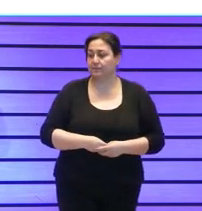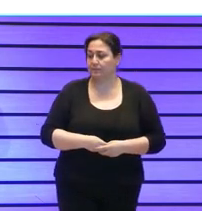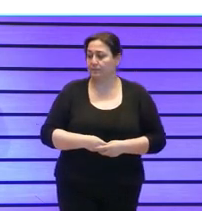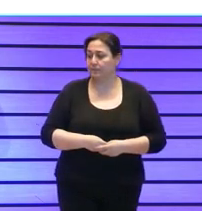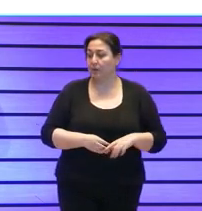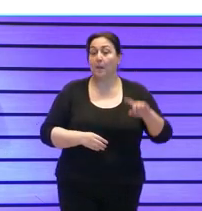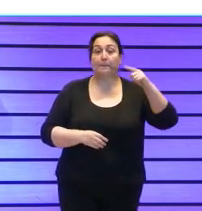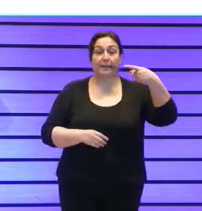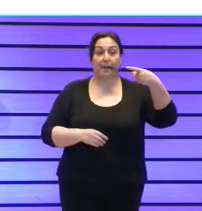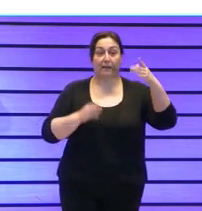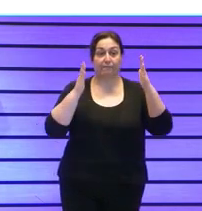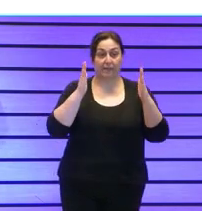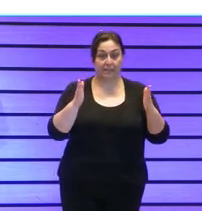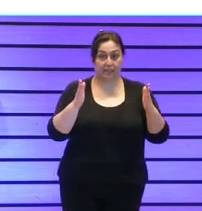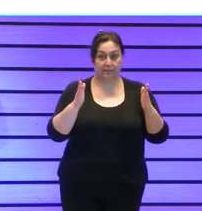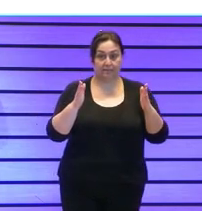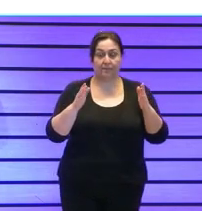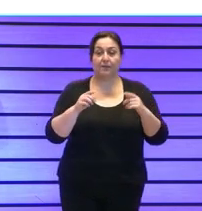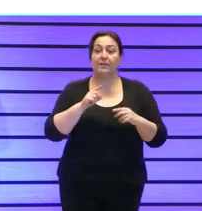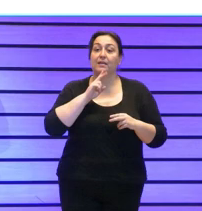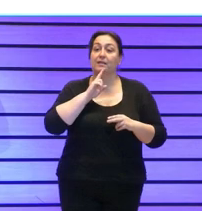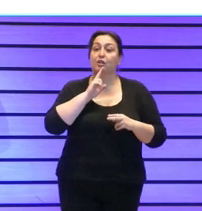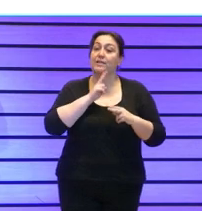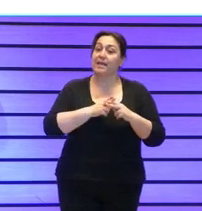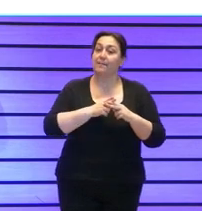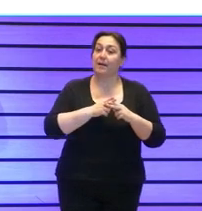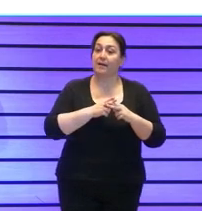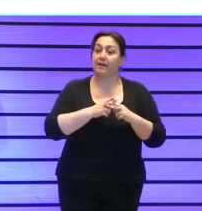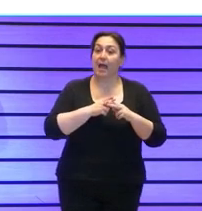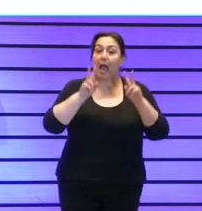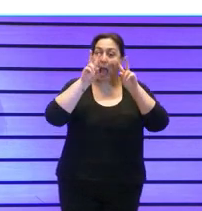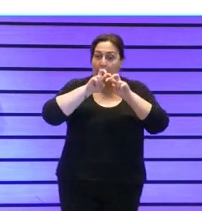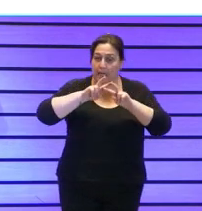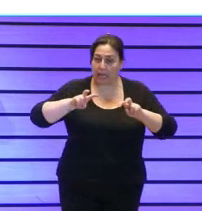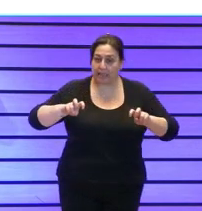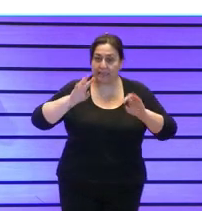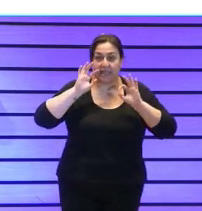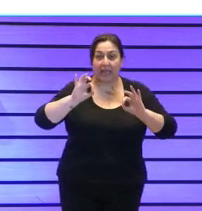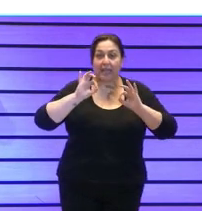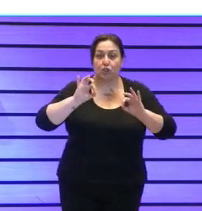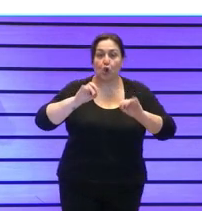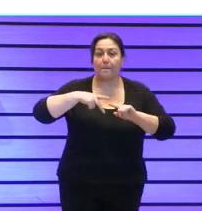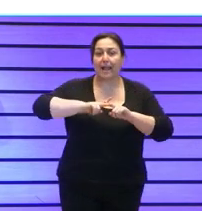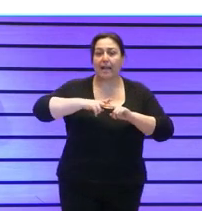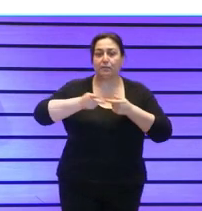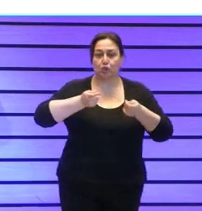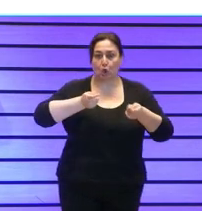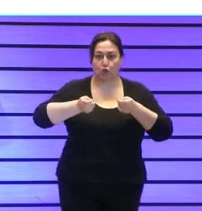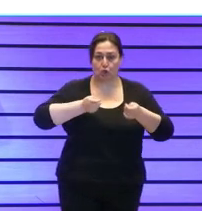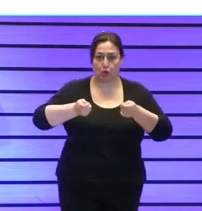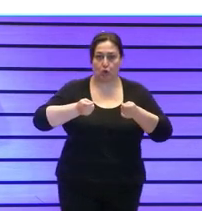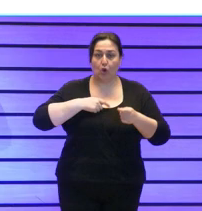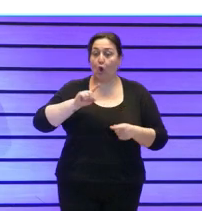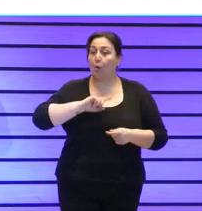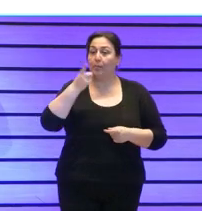la primera fase la hemos ya denominado análisis de riesgo y mecanismo de control lo primero que